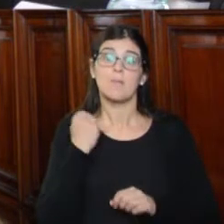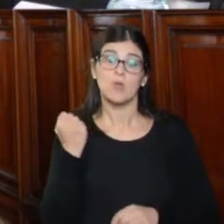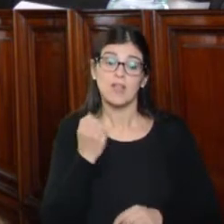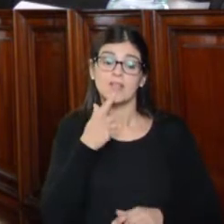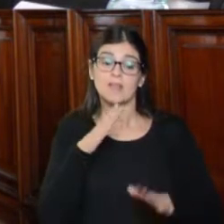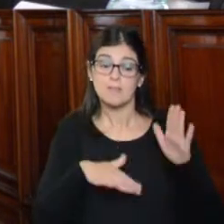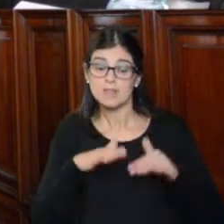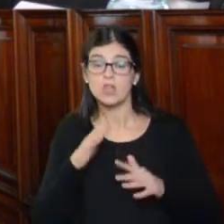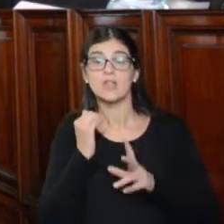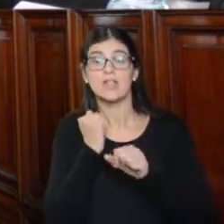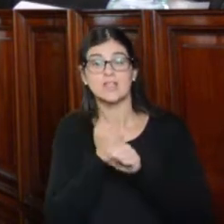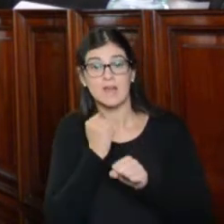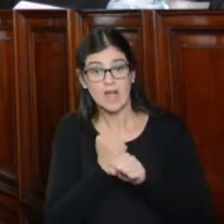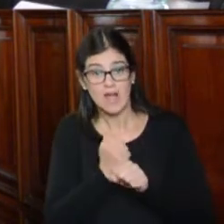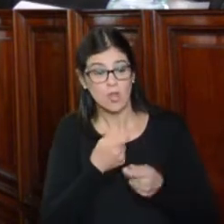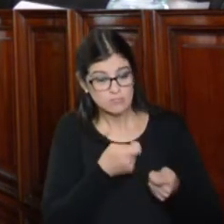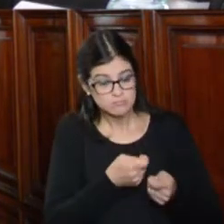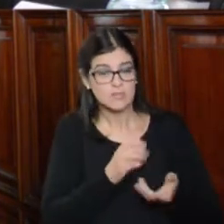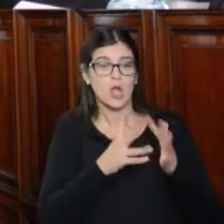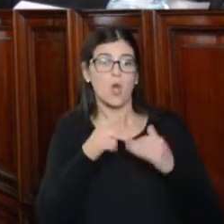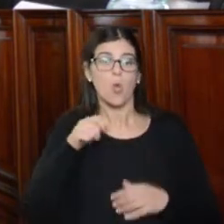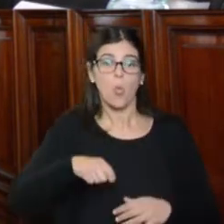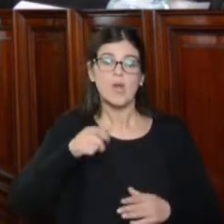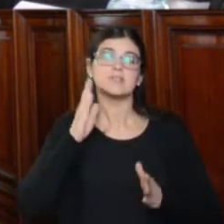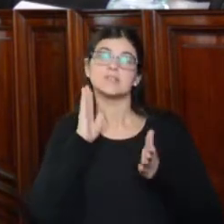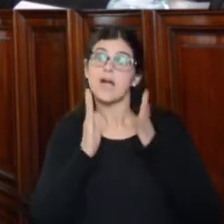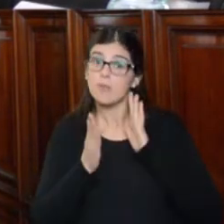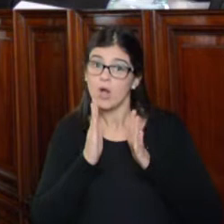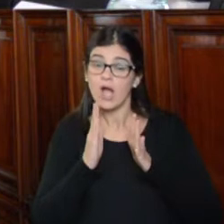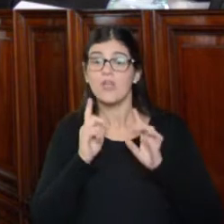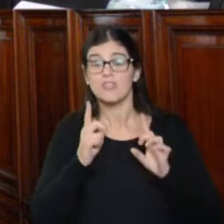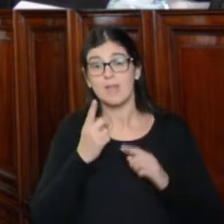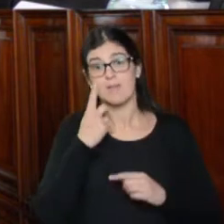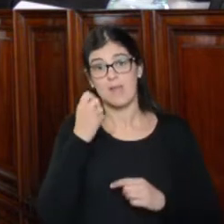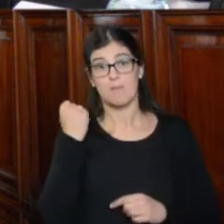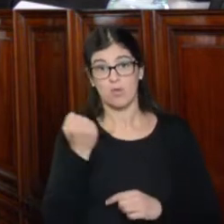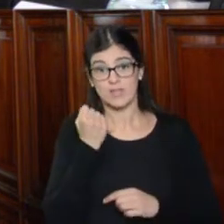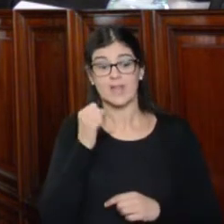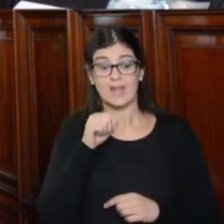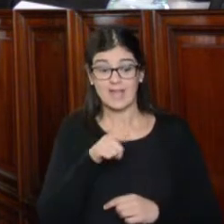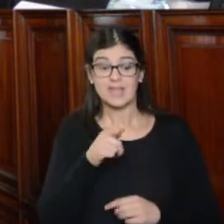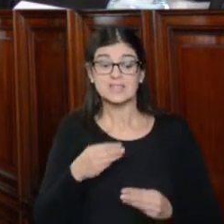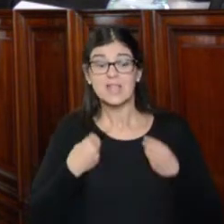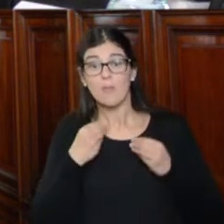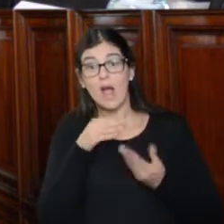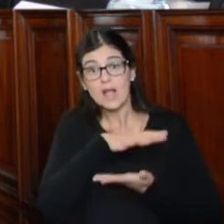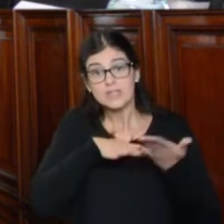presiones sobre trabajadores, jueces y abogados, debe destacarse que, salvo excepciones puntuales, las